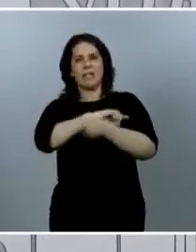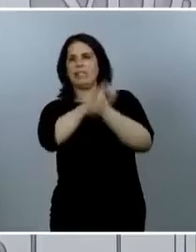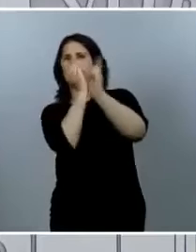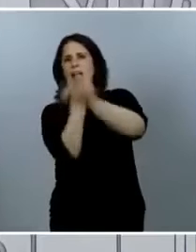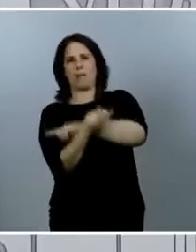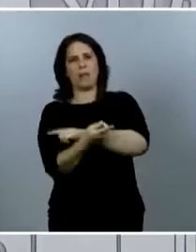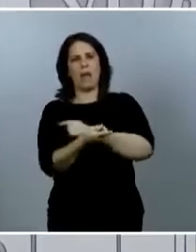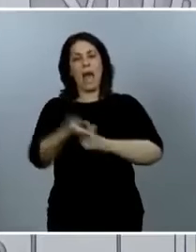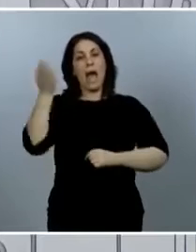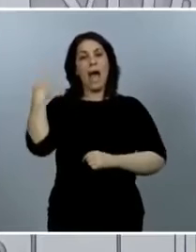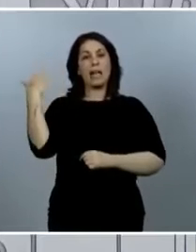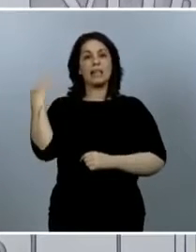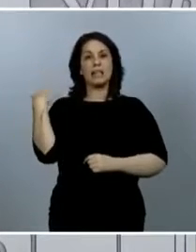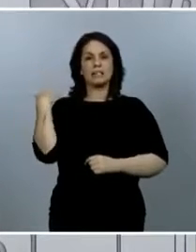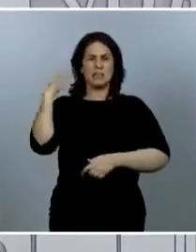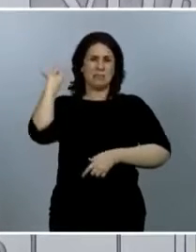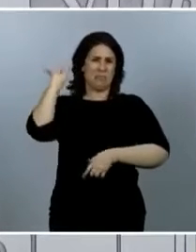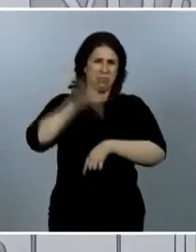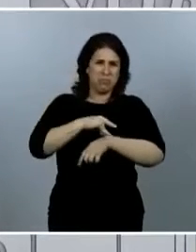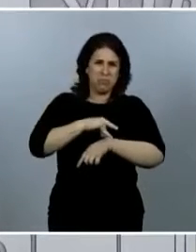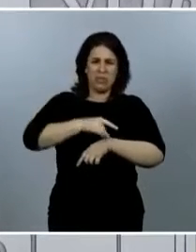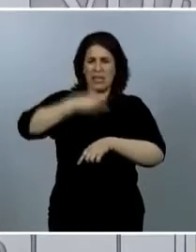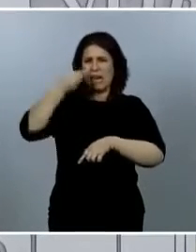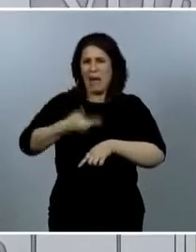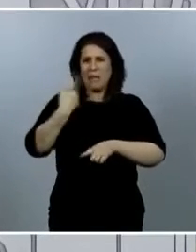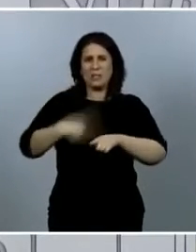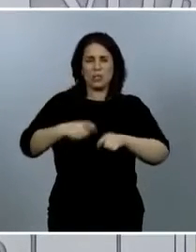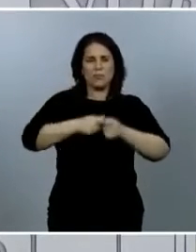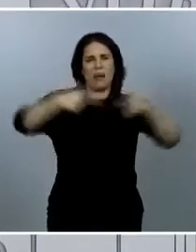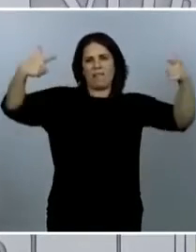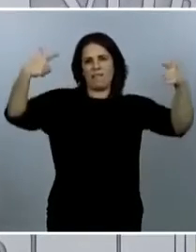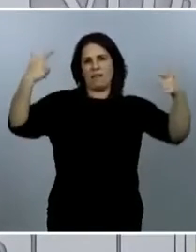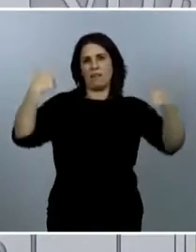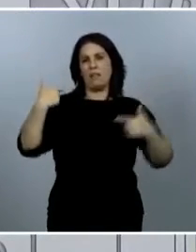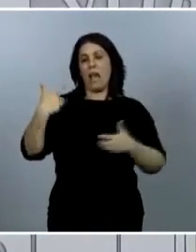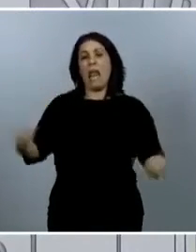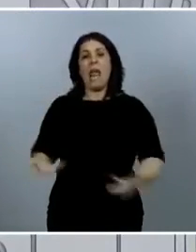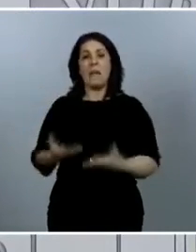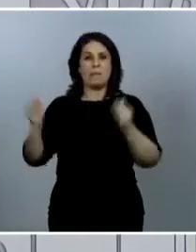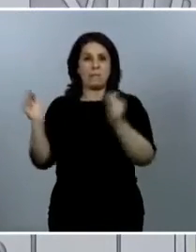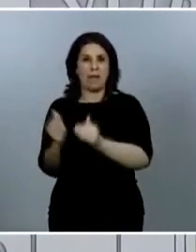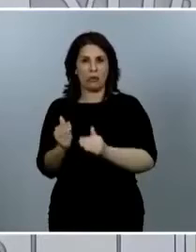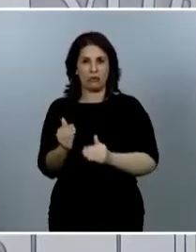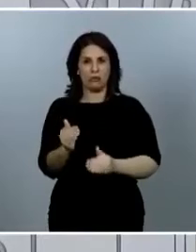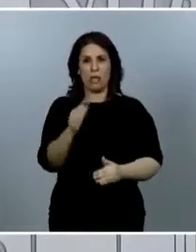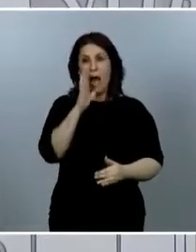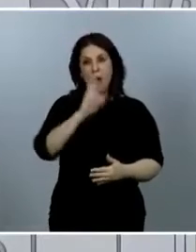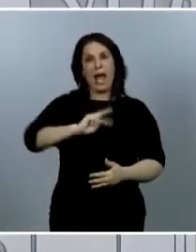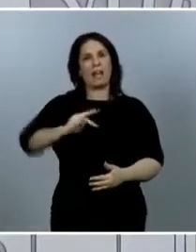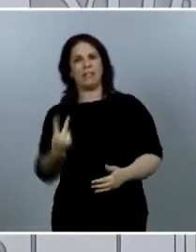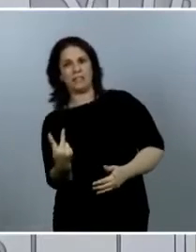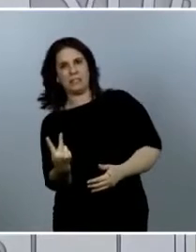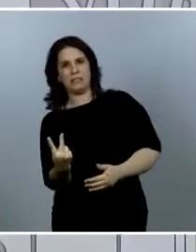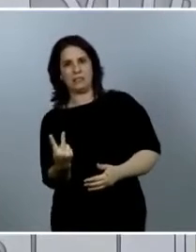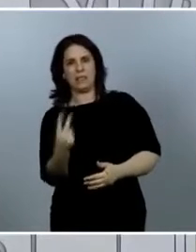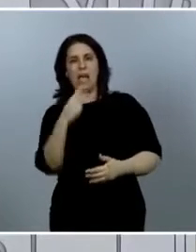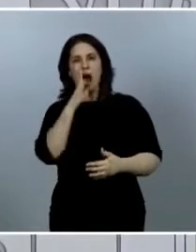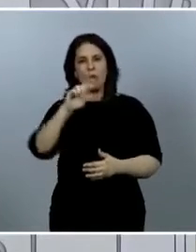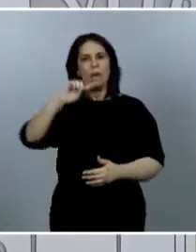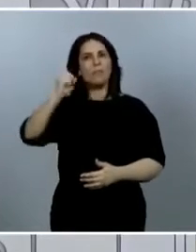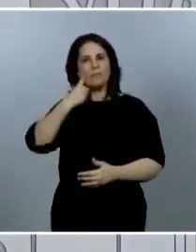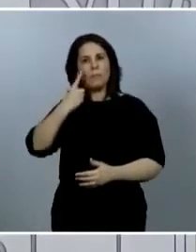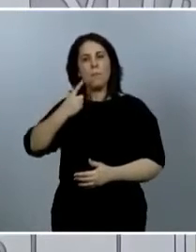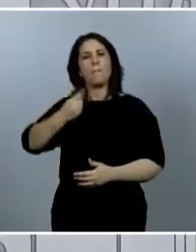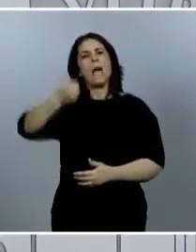ahora es mayor y tenemos una mayor capacidad de detectar casos y, por lo tanto, detectamos más casos leves. Con lo cual, la